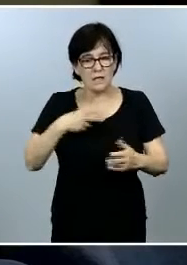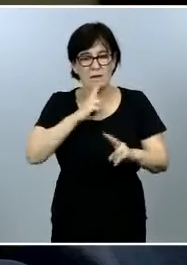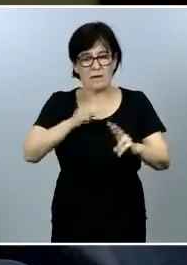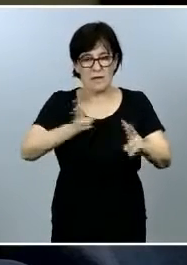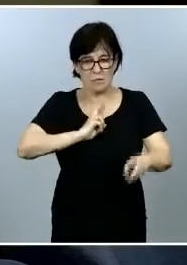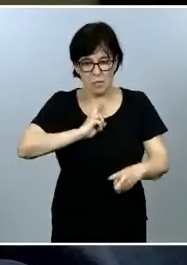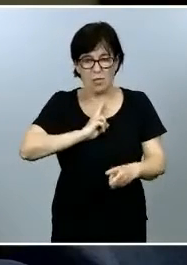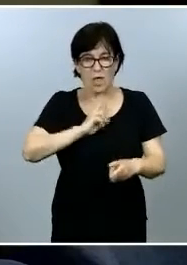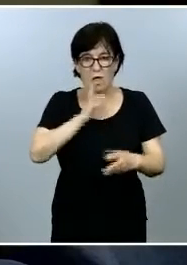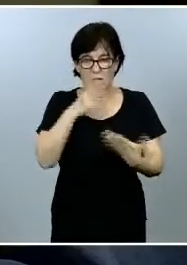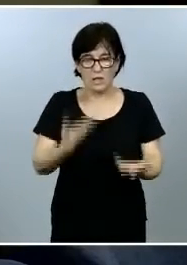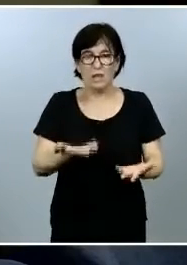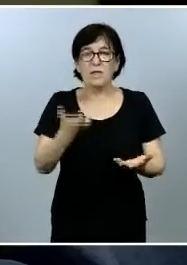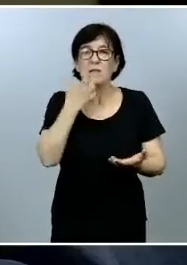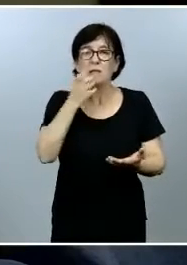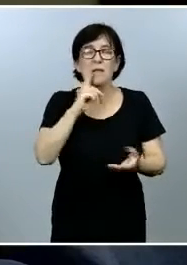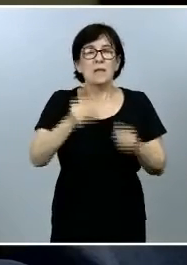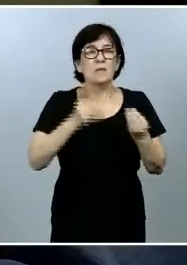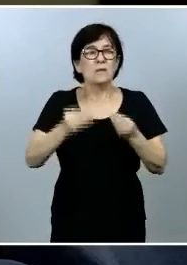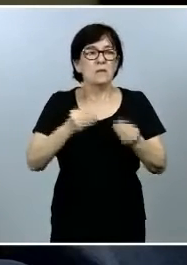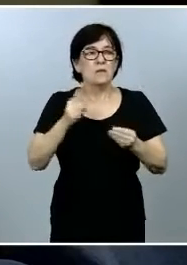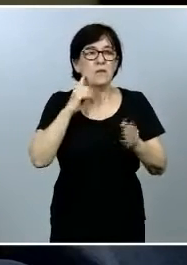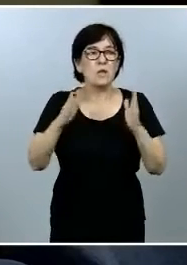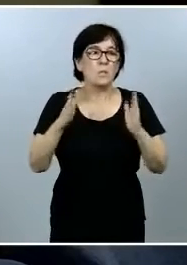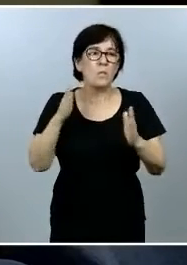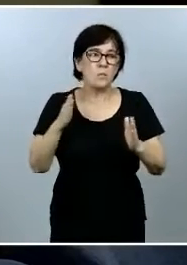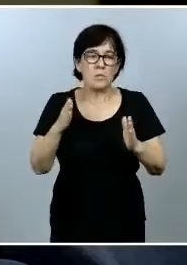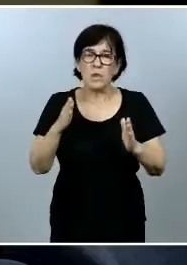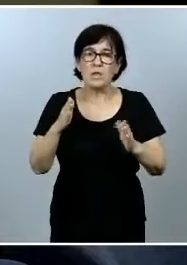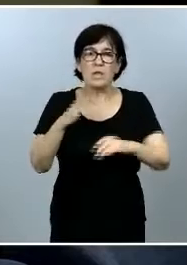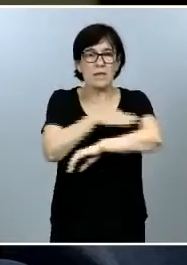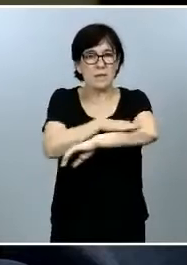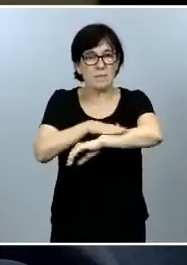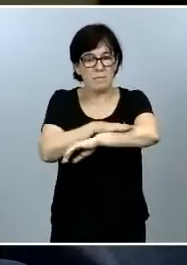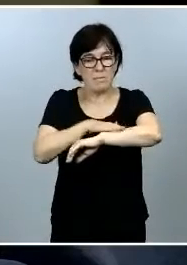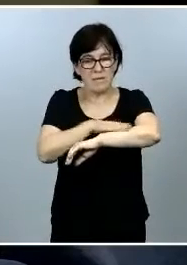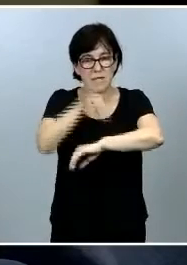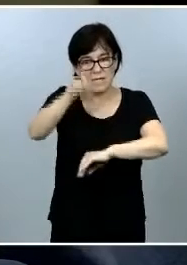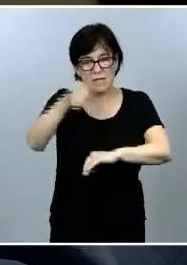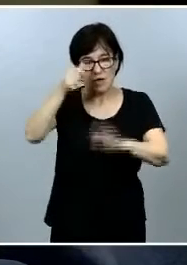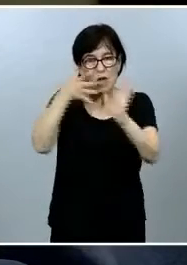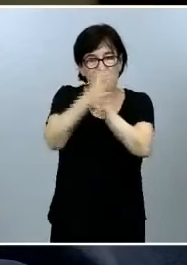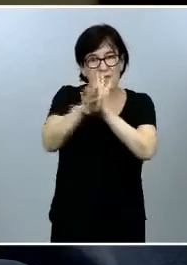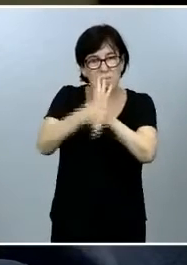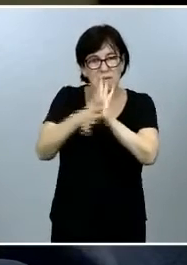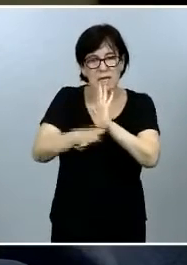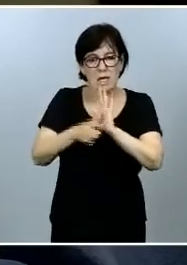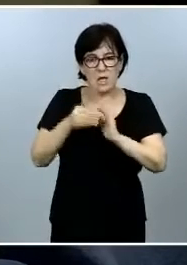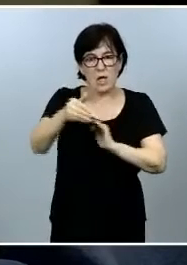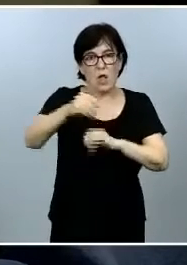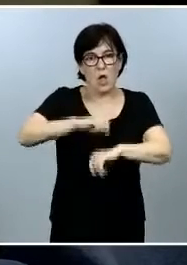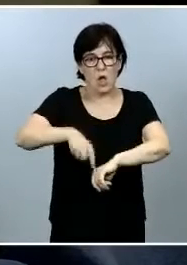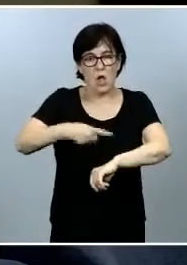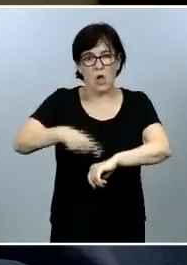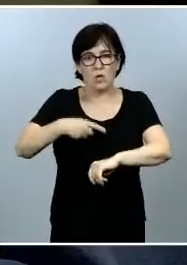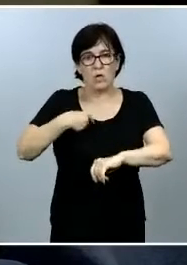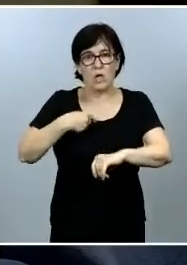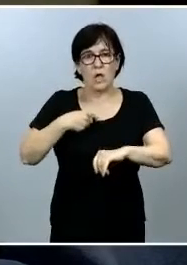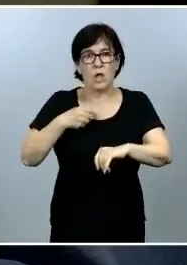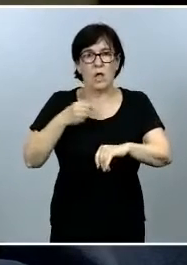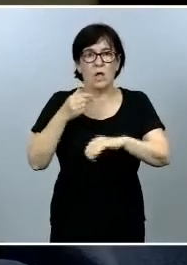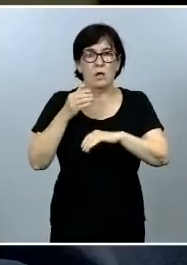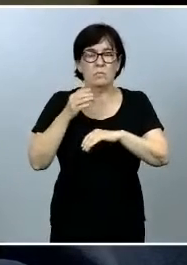y si está previsto en algún momento que el ministro dé explicaciones en las próximas horas o que presente su dimisión